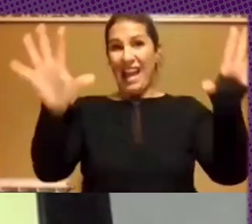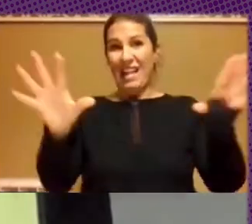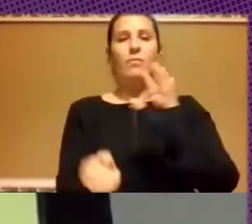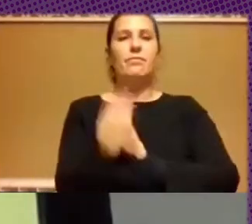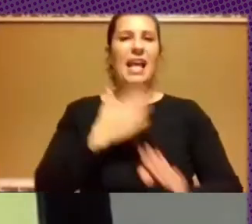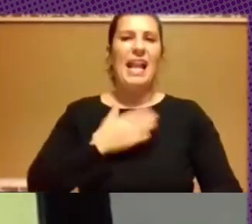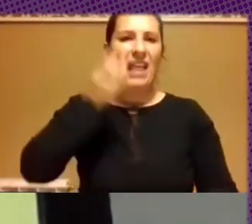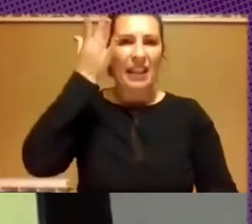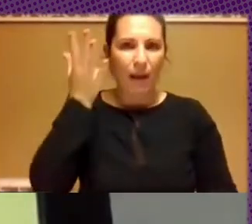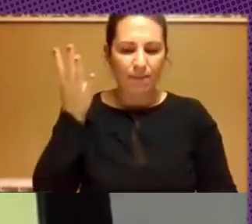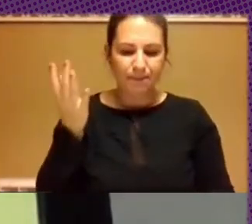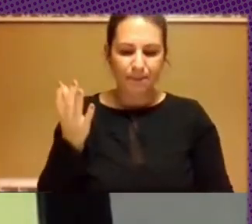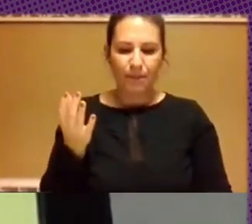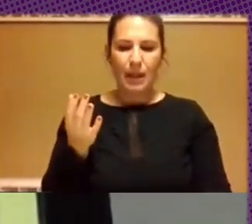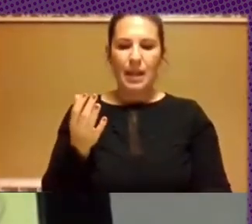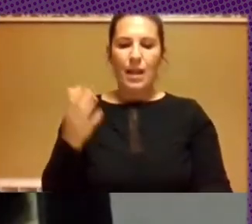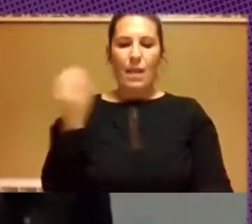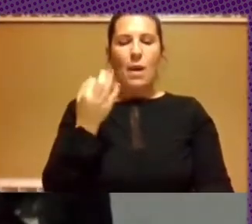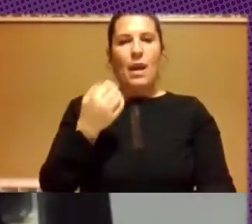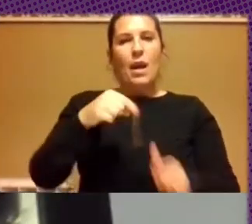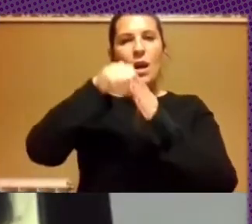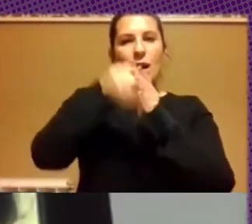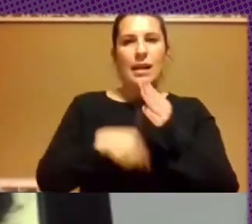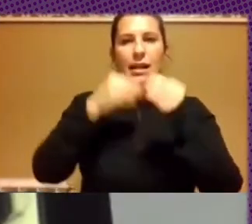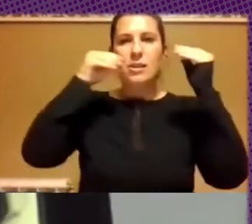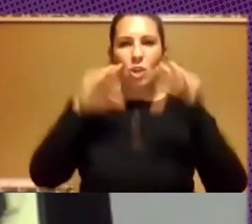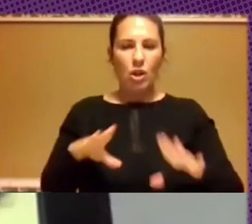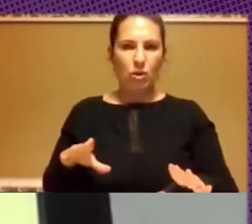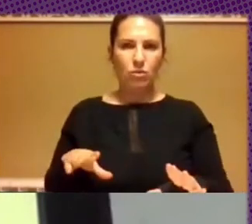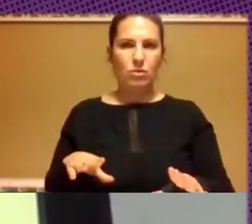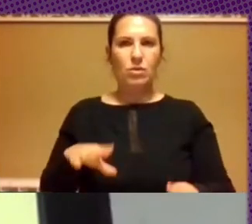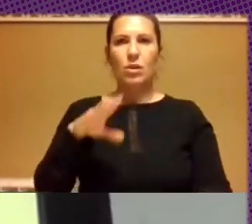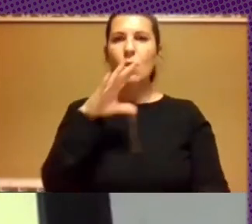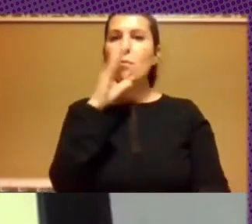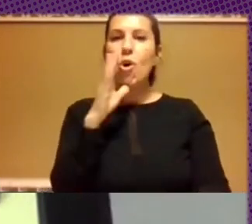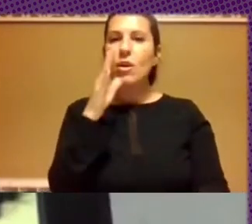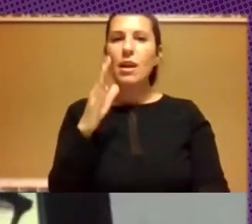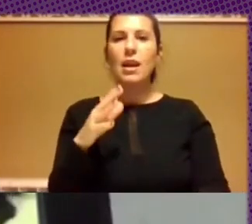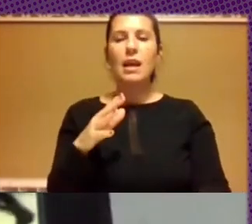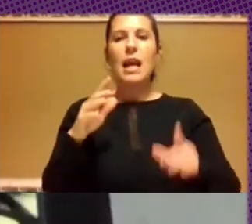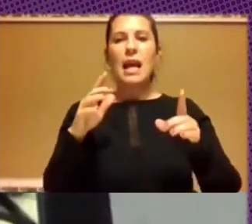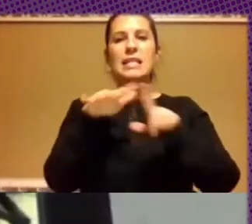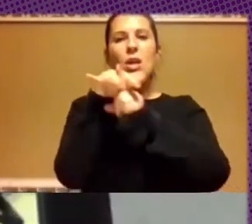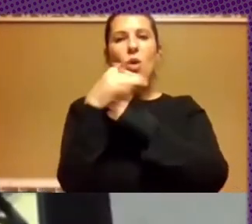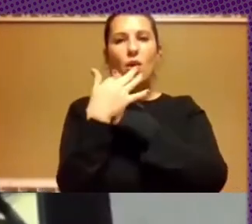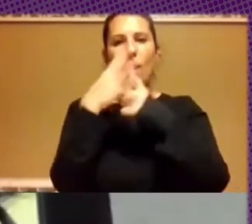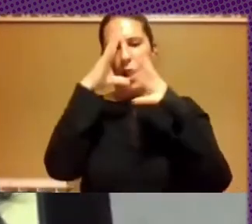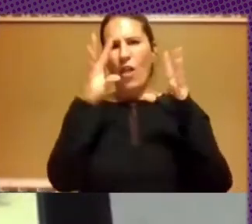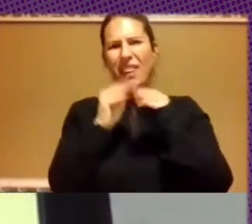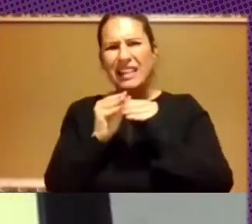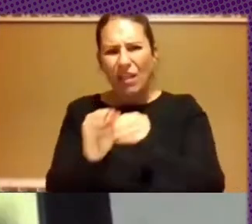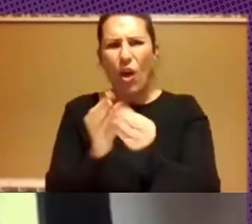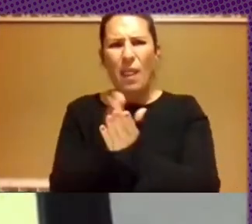además, tiene que tener una idea y un trasfondo histórico, porque no es natural el escenario de la concentración de